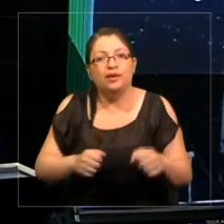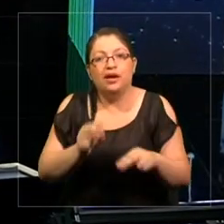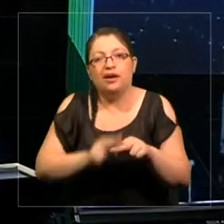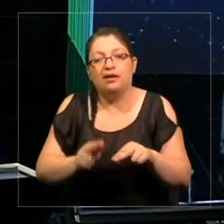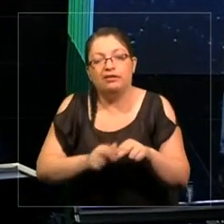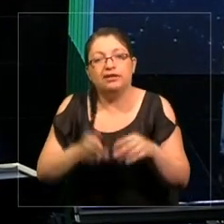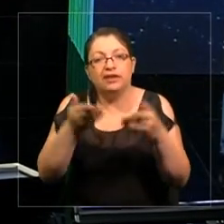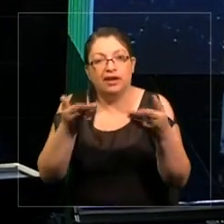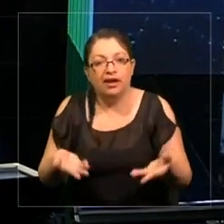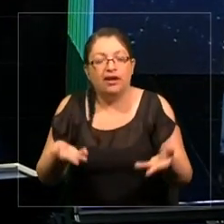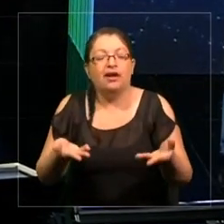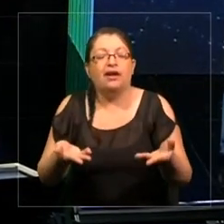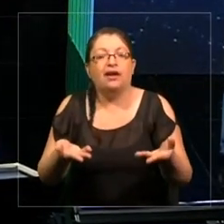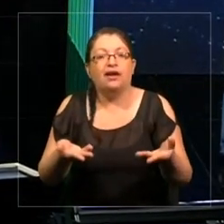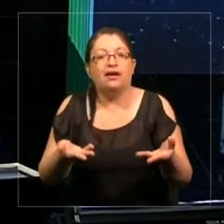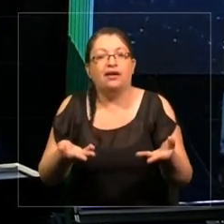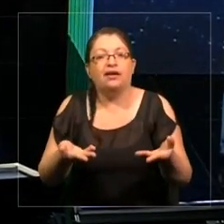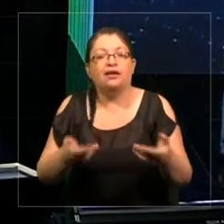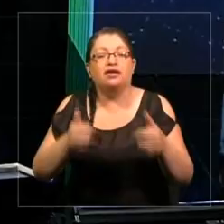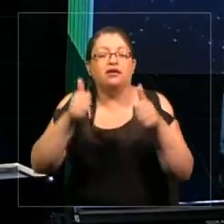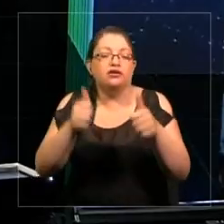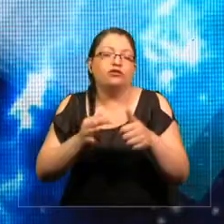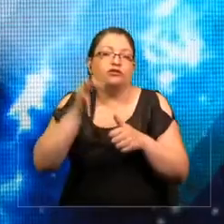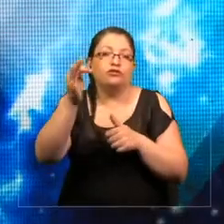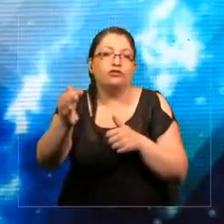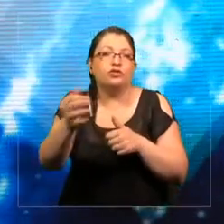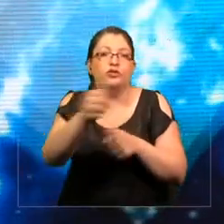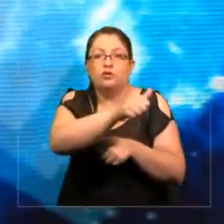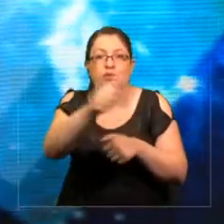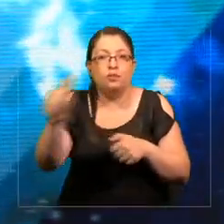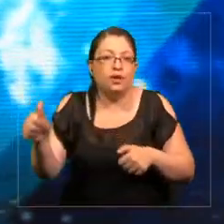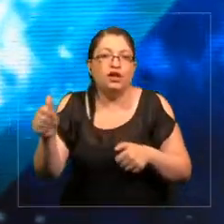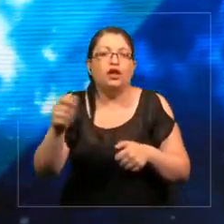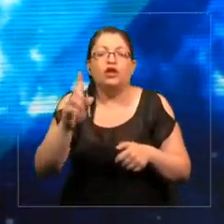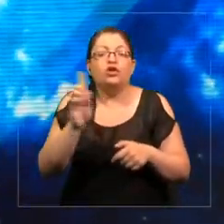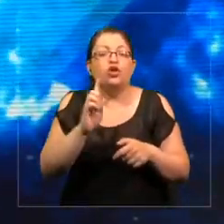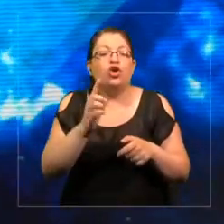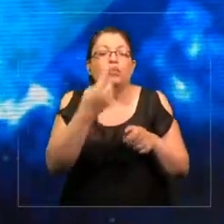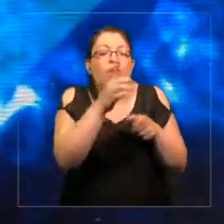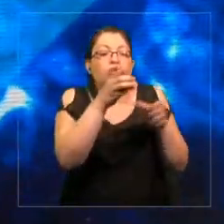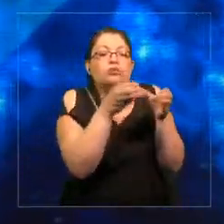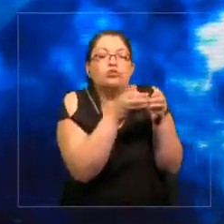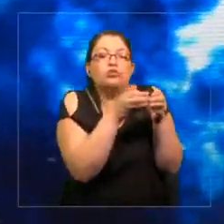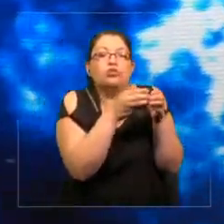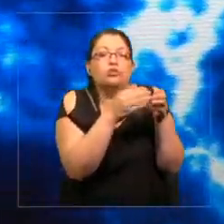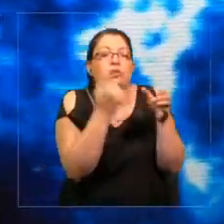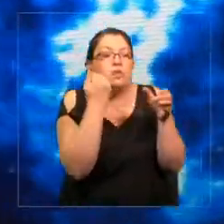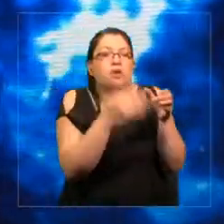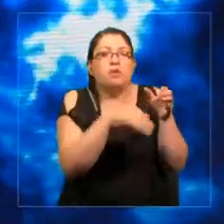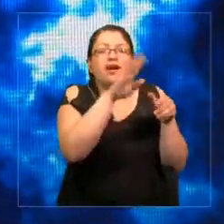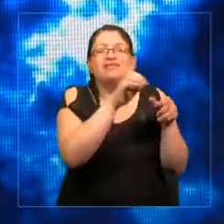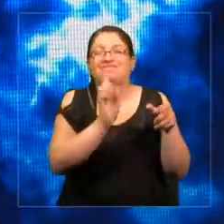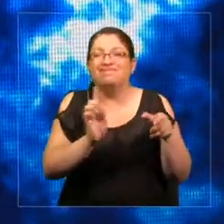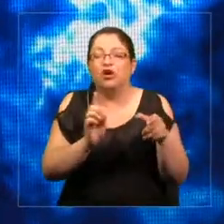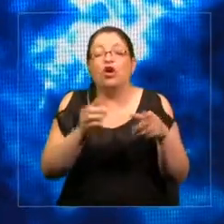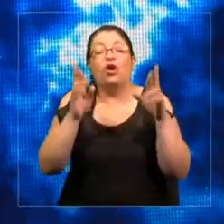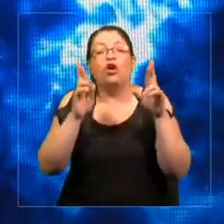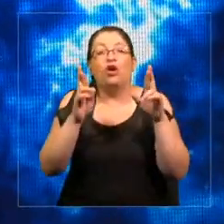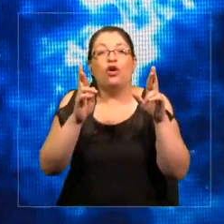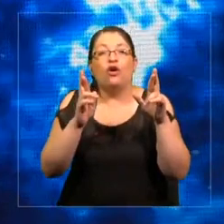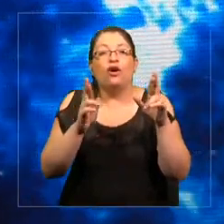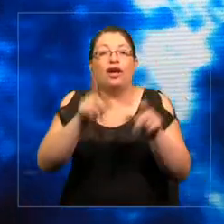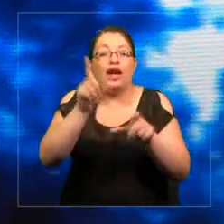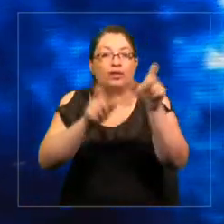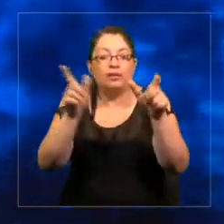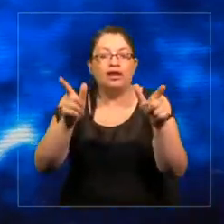prosperidad económica para todos y no para los privilegiados. Espero haber despertado algunos